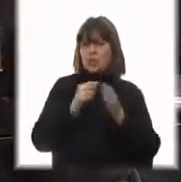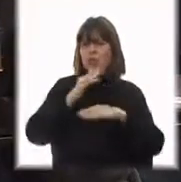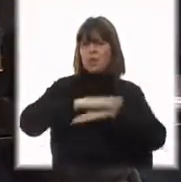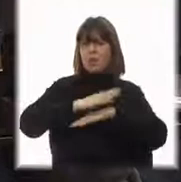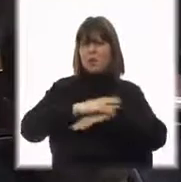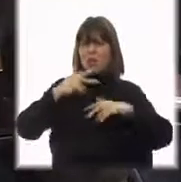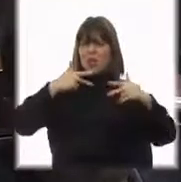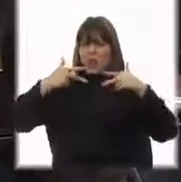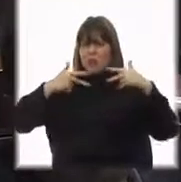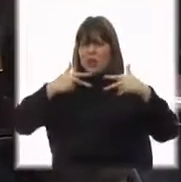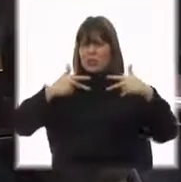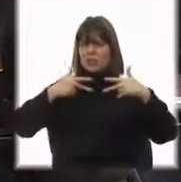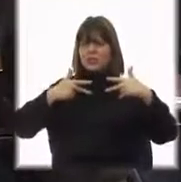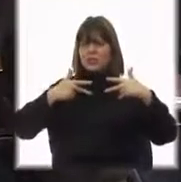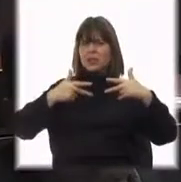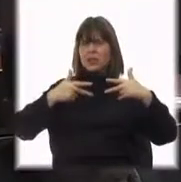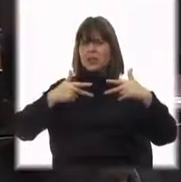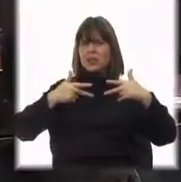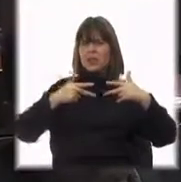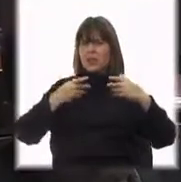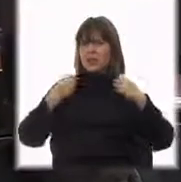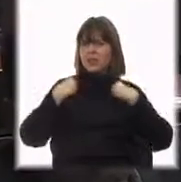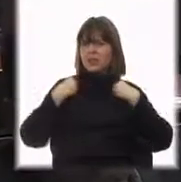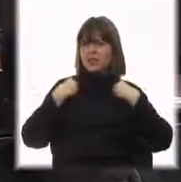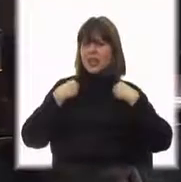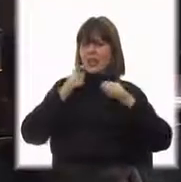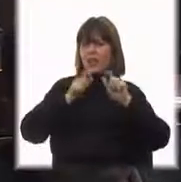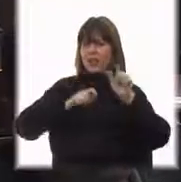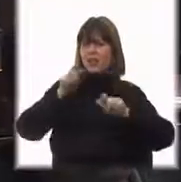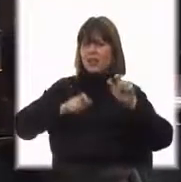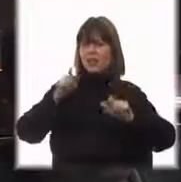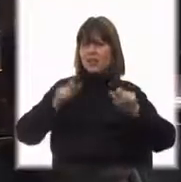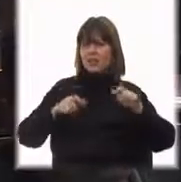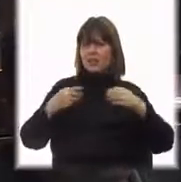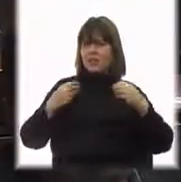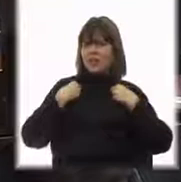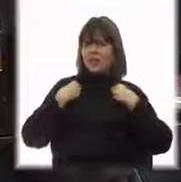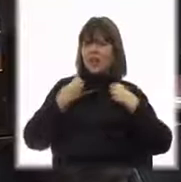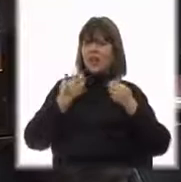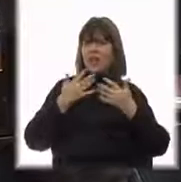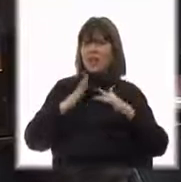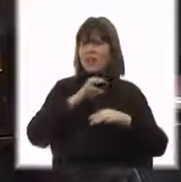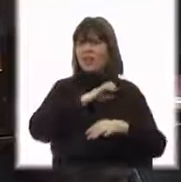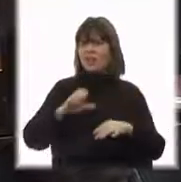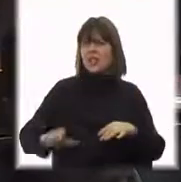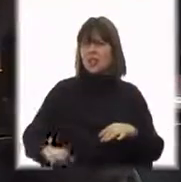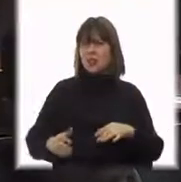cámaras. La gente está cansada. ¿Está cansada de qué? Del Estado.